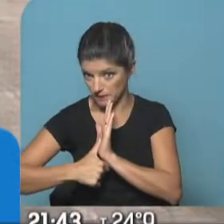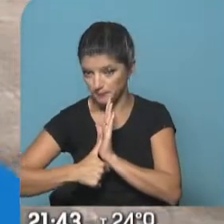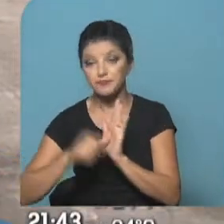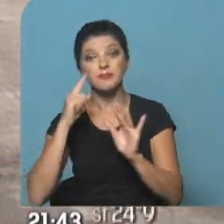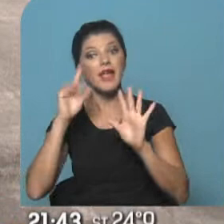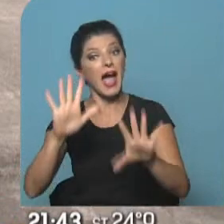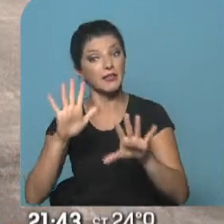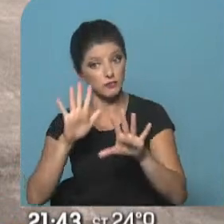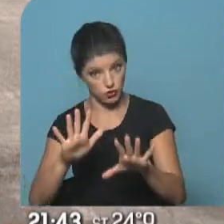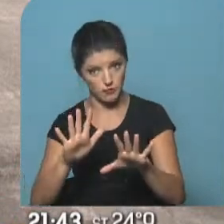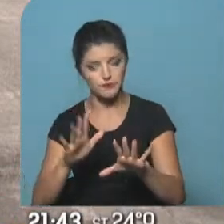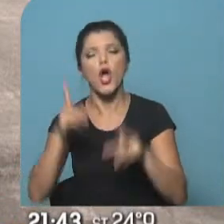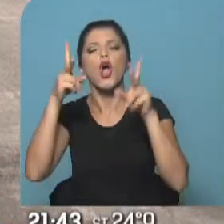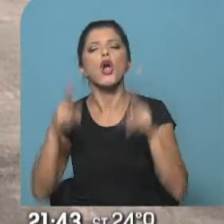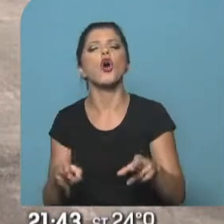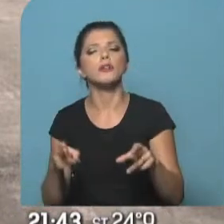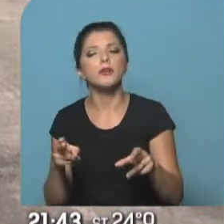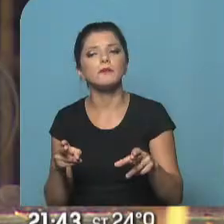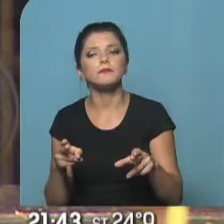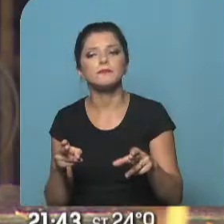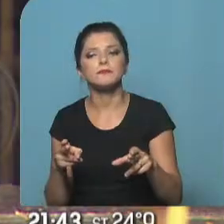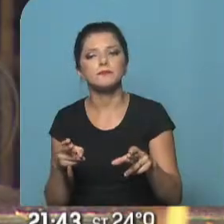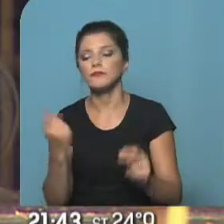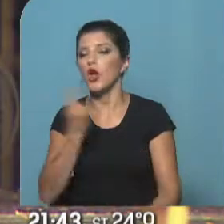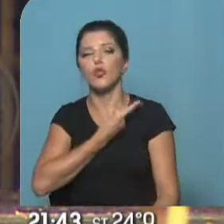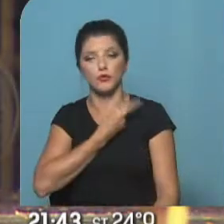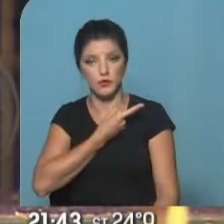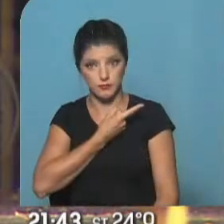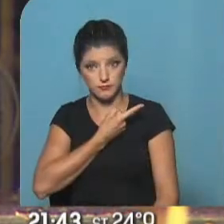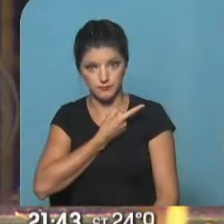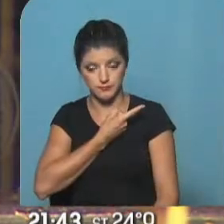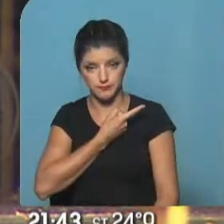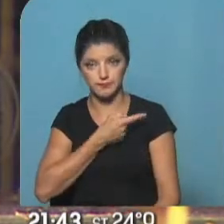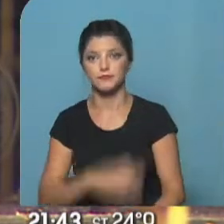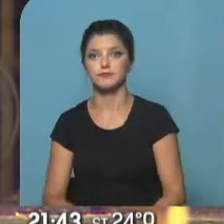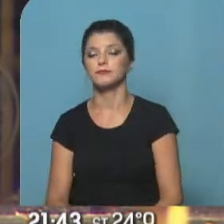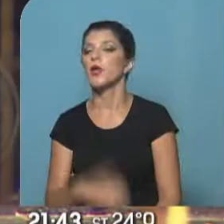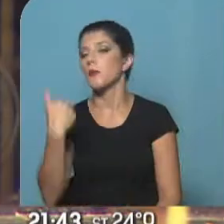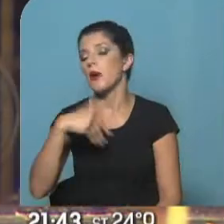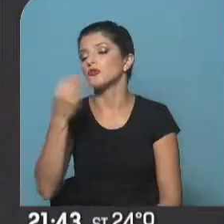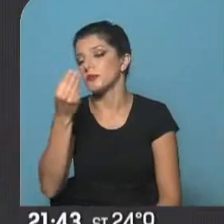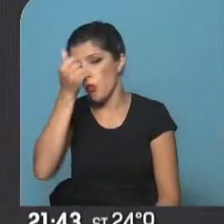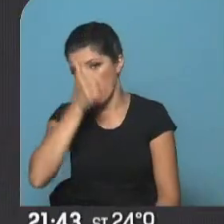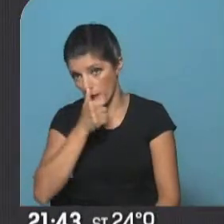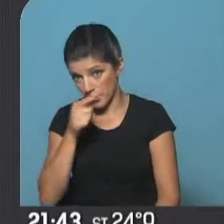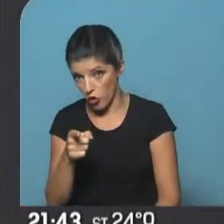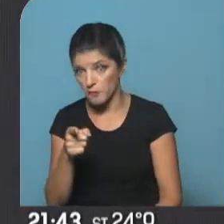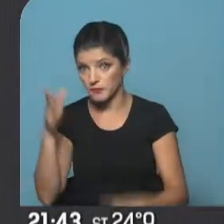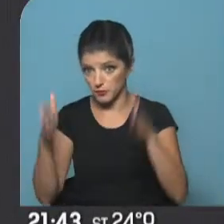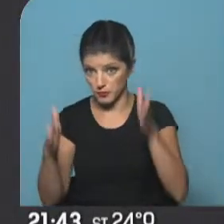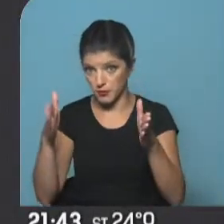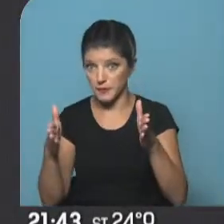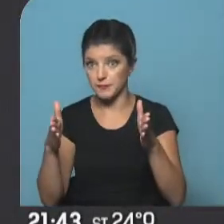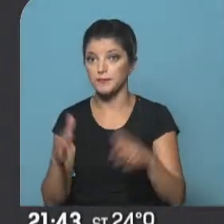atención, estos van a ser los cortes que van a tener a lo largo del fin de semana por esta conferencia ministerial de la Organización Mundial de